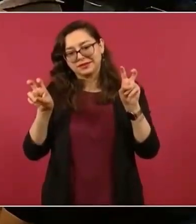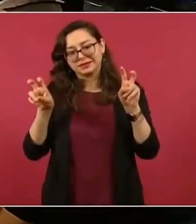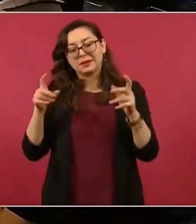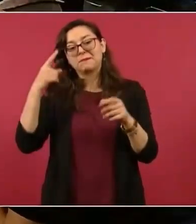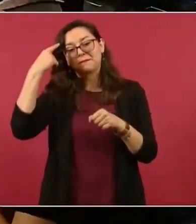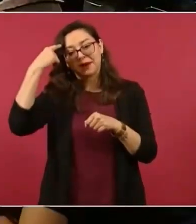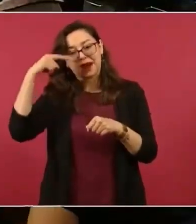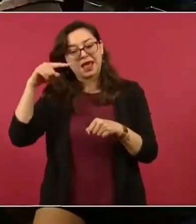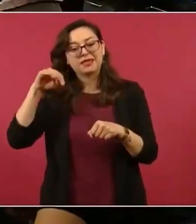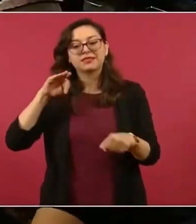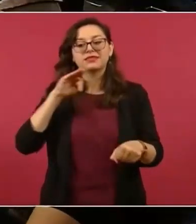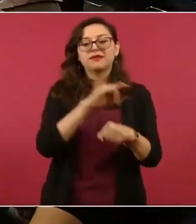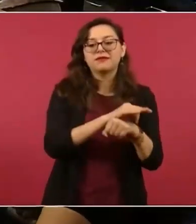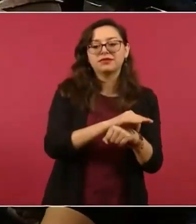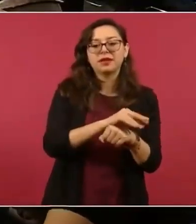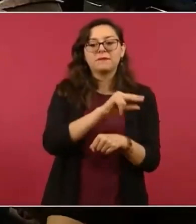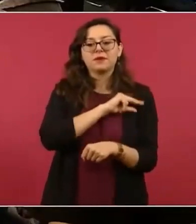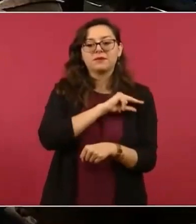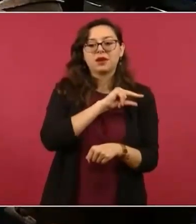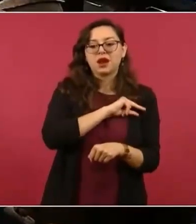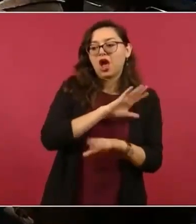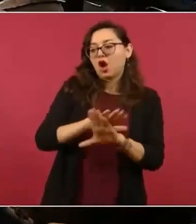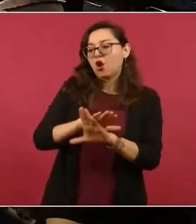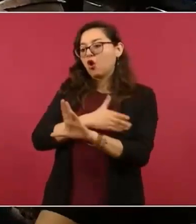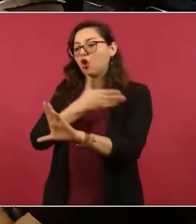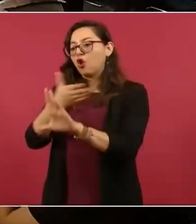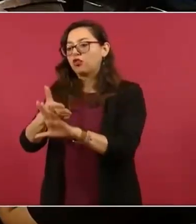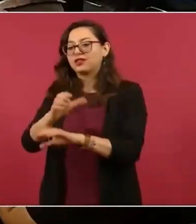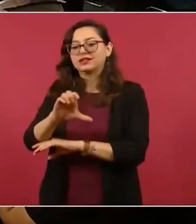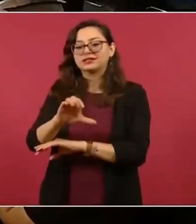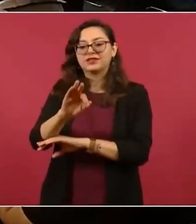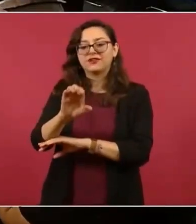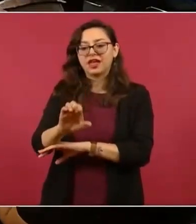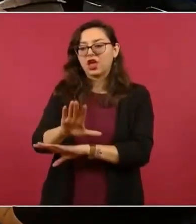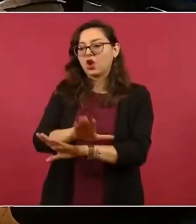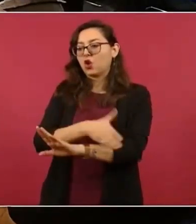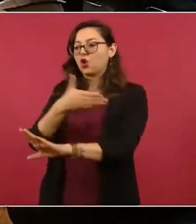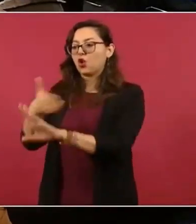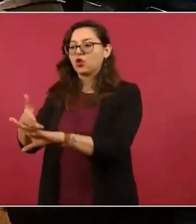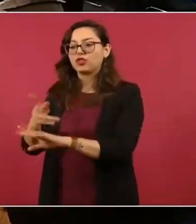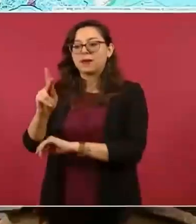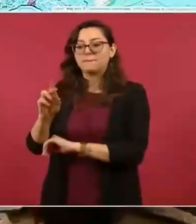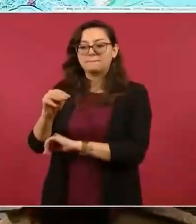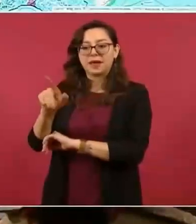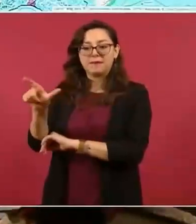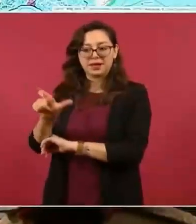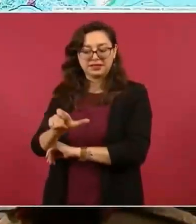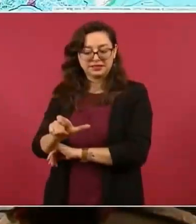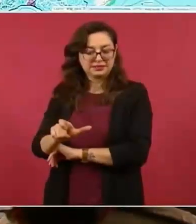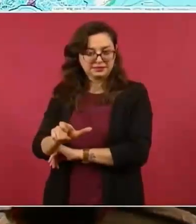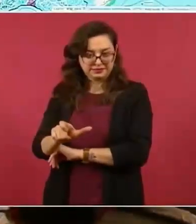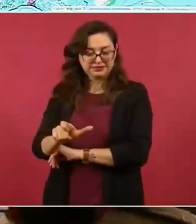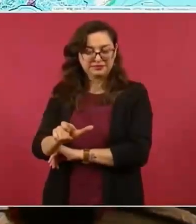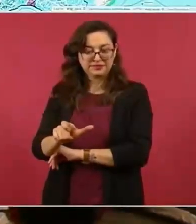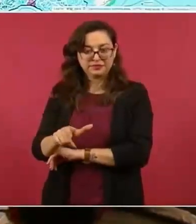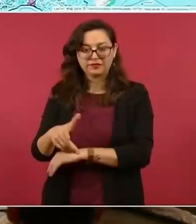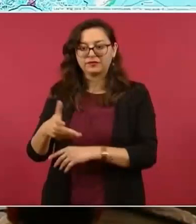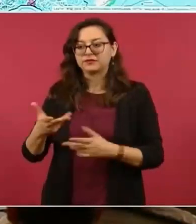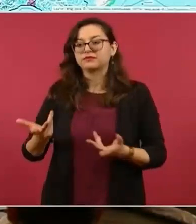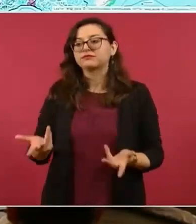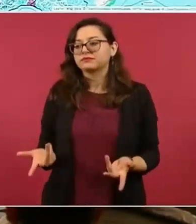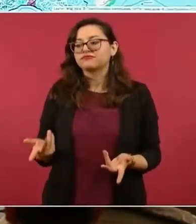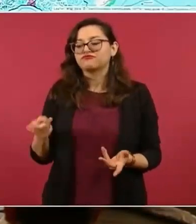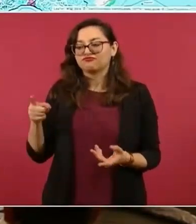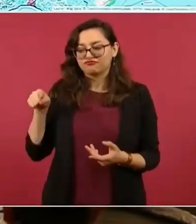en contra de la Comisión Federal de Electricidad, en contra de las empresas públicas, como los jueces estos que